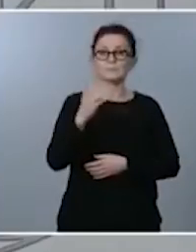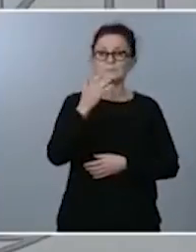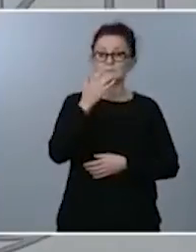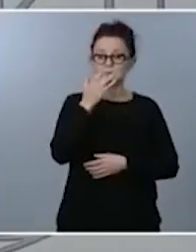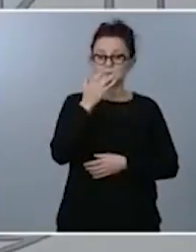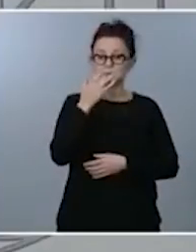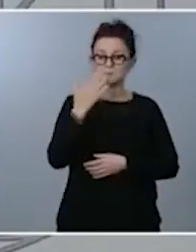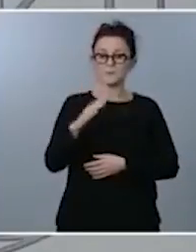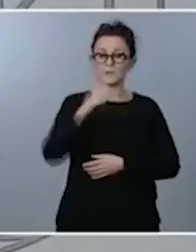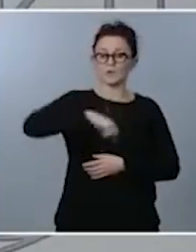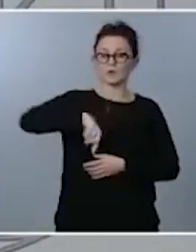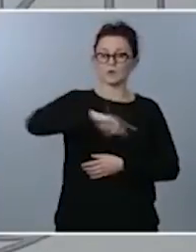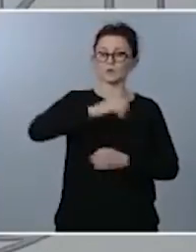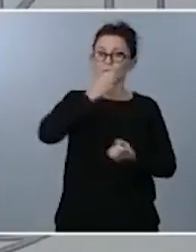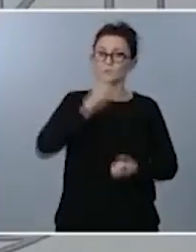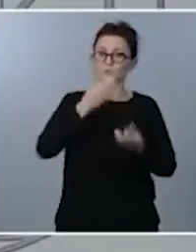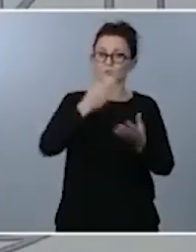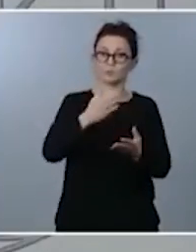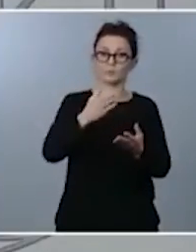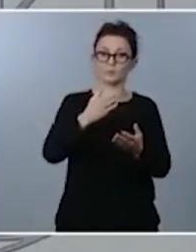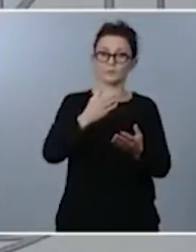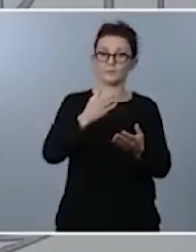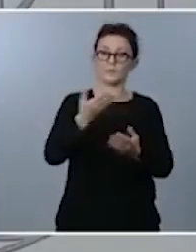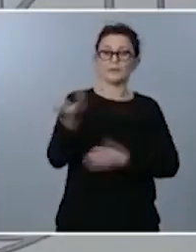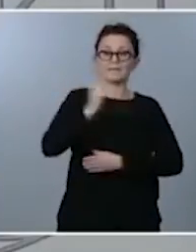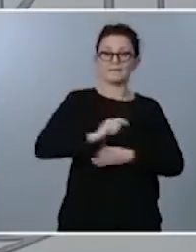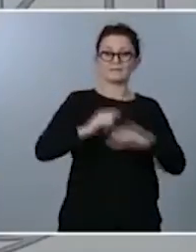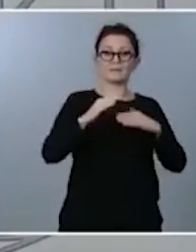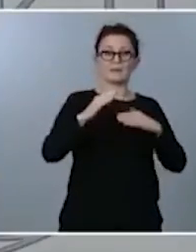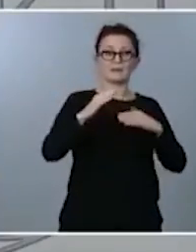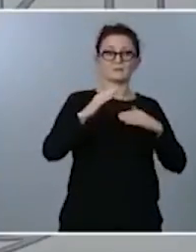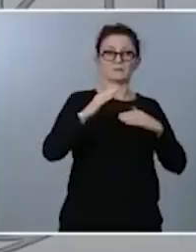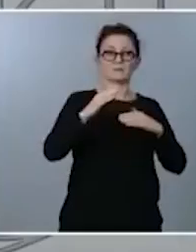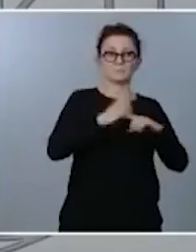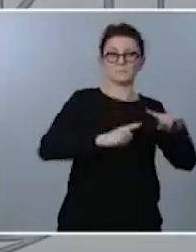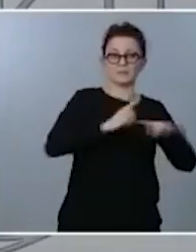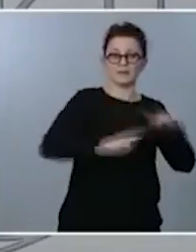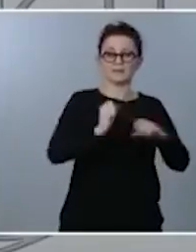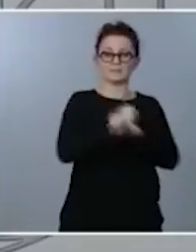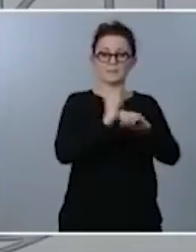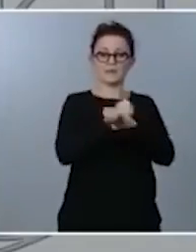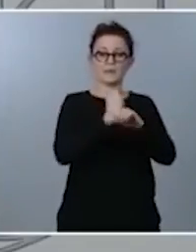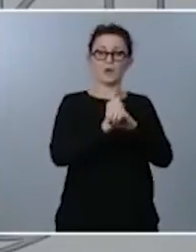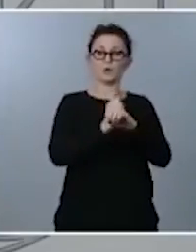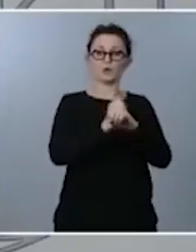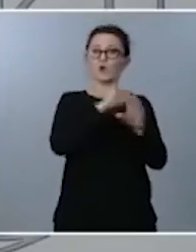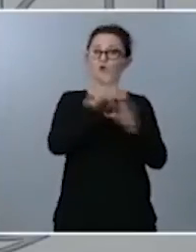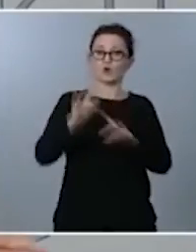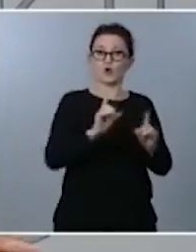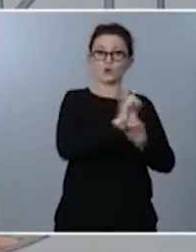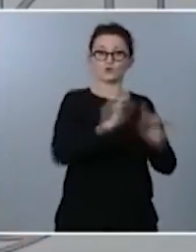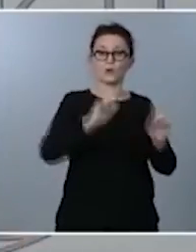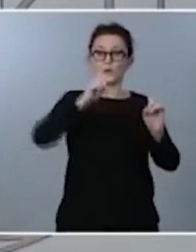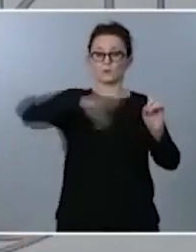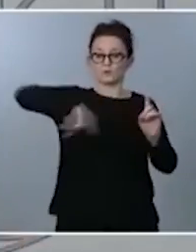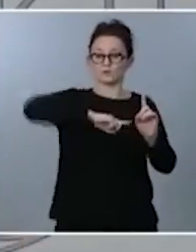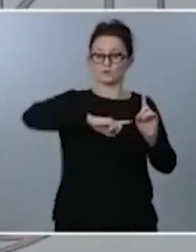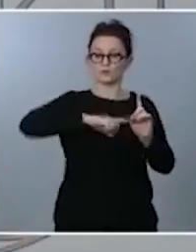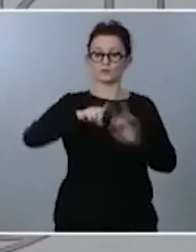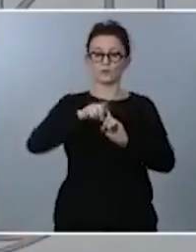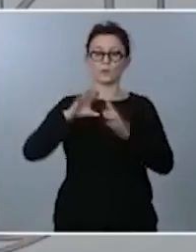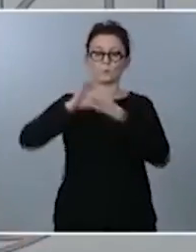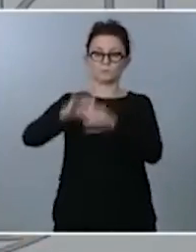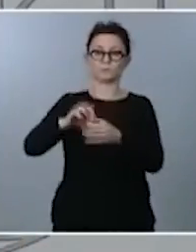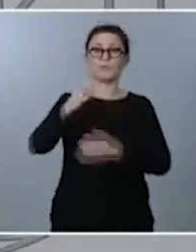tocaríamos el IRPF a rentas medias y trabajadoras y estamos tocando las rentas del trabajo a partir de 300.000 estamos trabajando